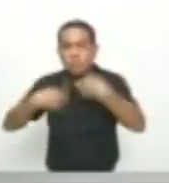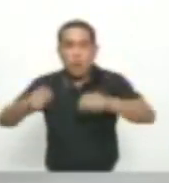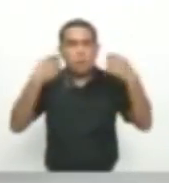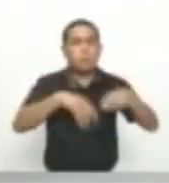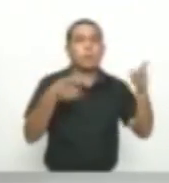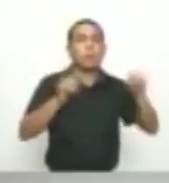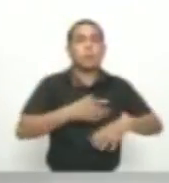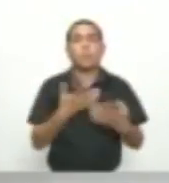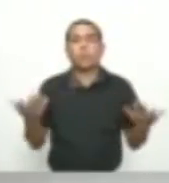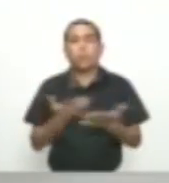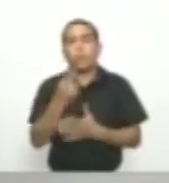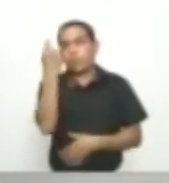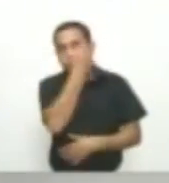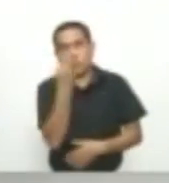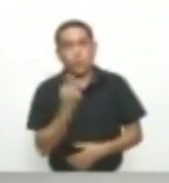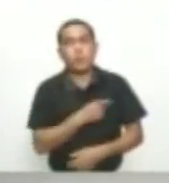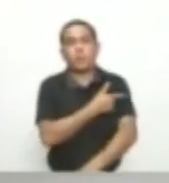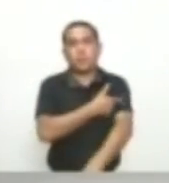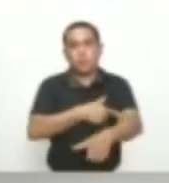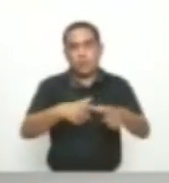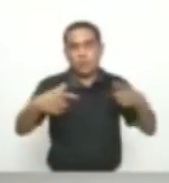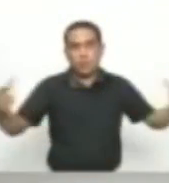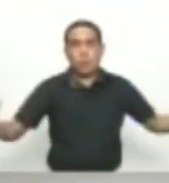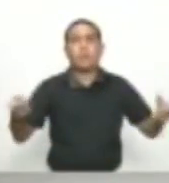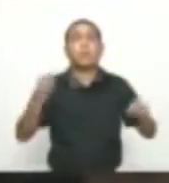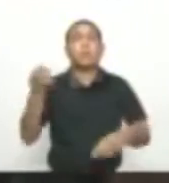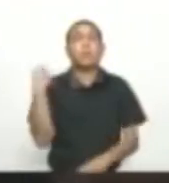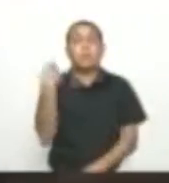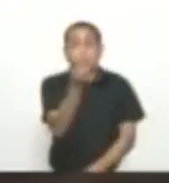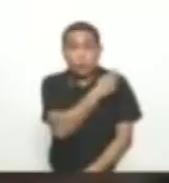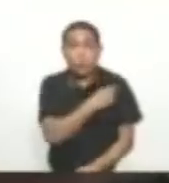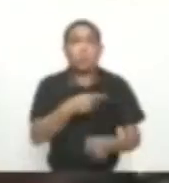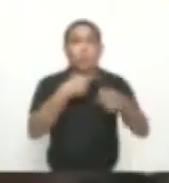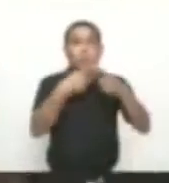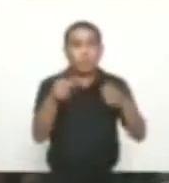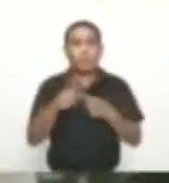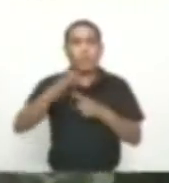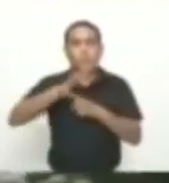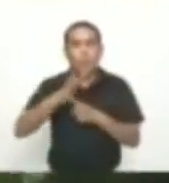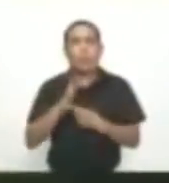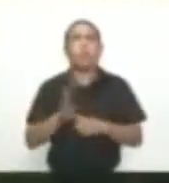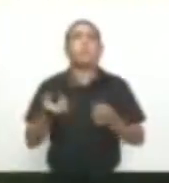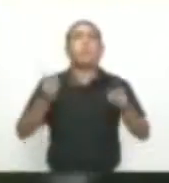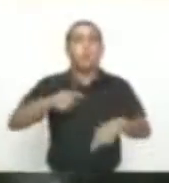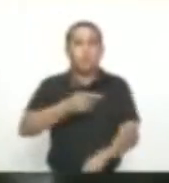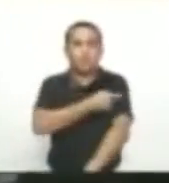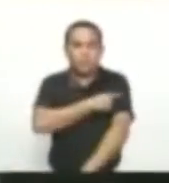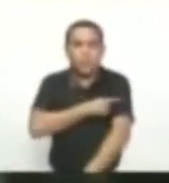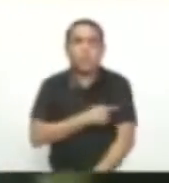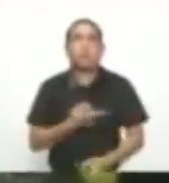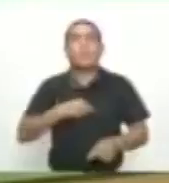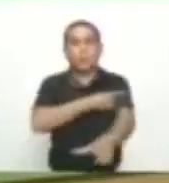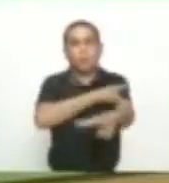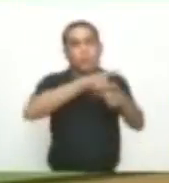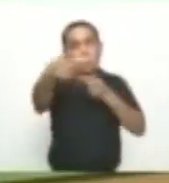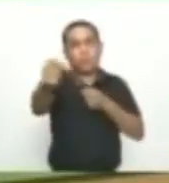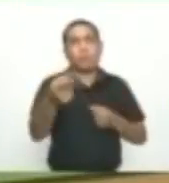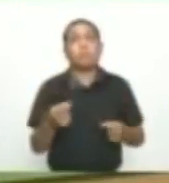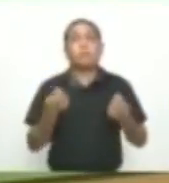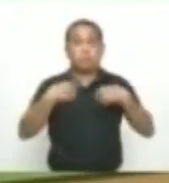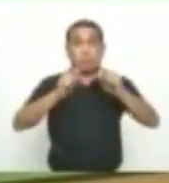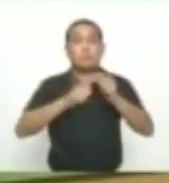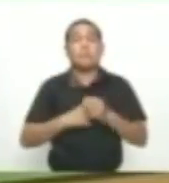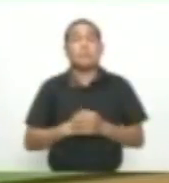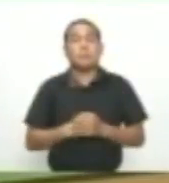En los municipios De Soledad Sabana Grande Santo Tomás Palmar de Varela Baranoa Y Sabana Larga ¿Y qué